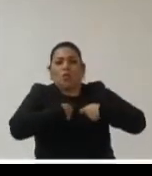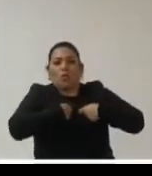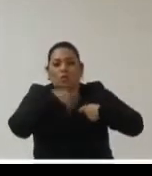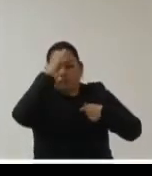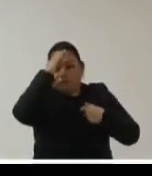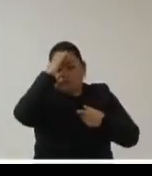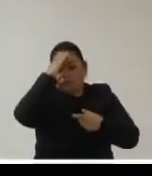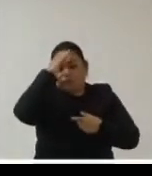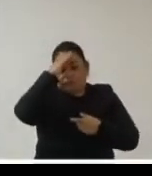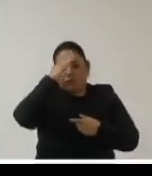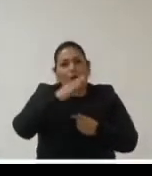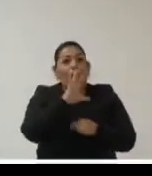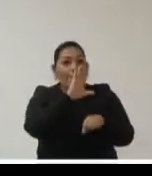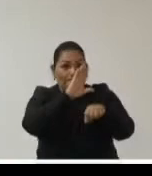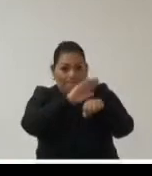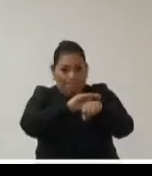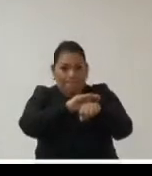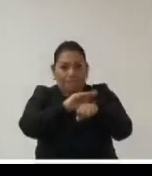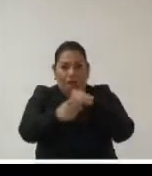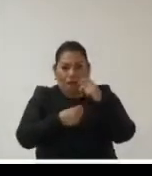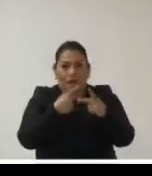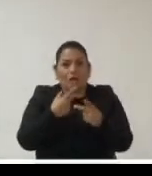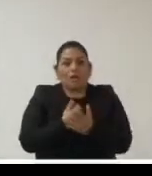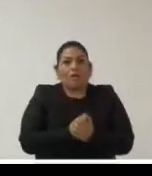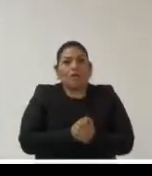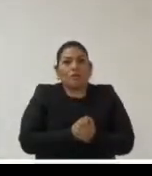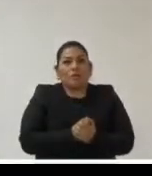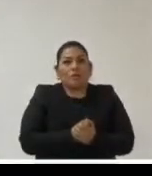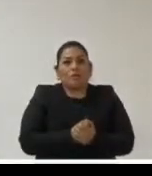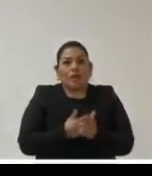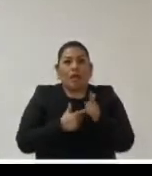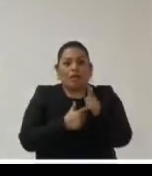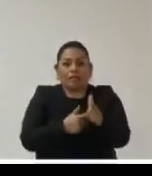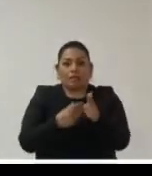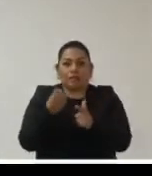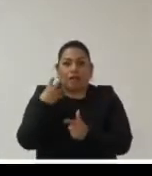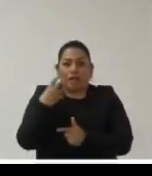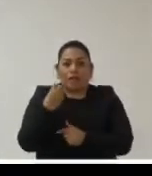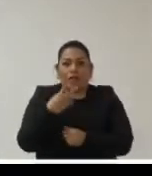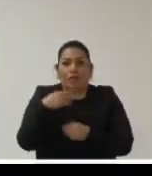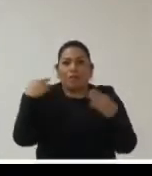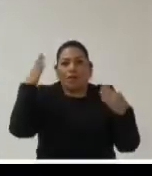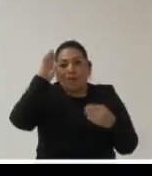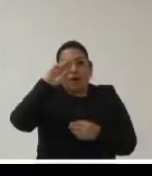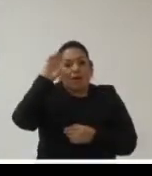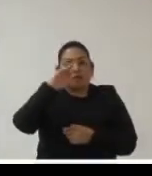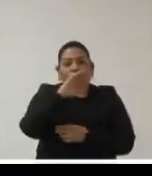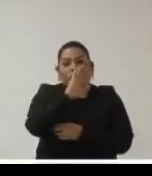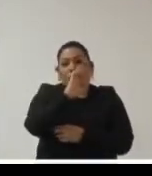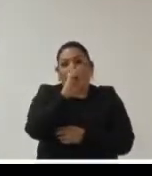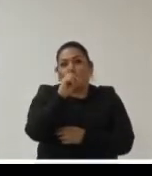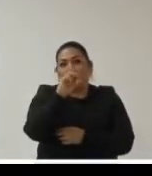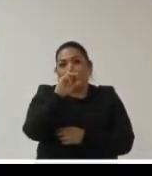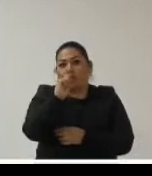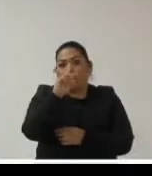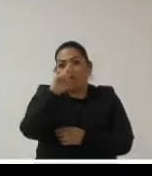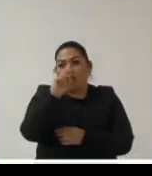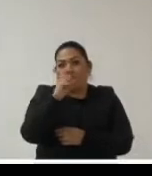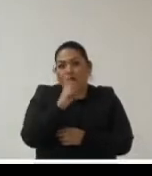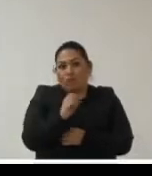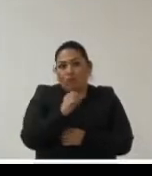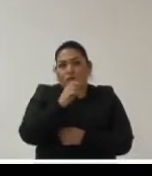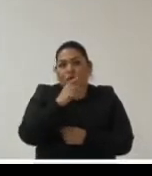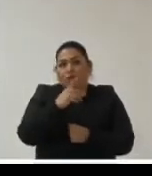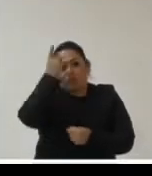si me lo permiten voy a presentar a nuestro siguiente panelista el maestro Eduardo Luna Cervantes él es director